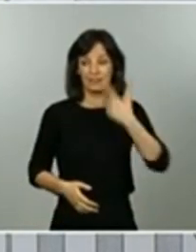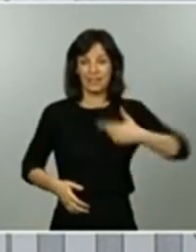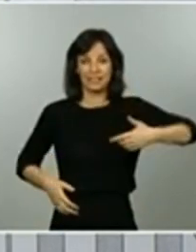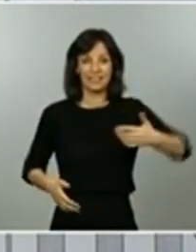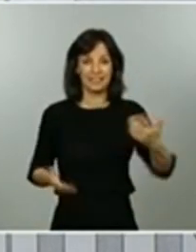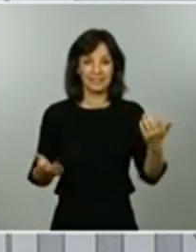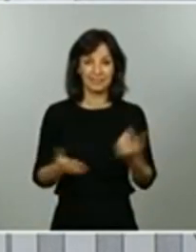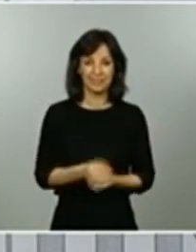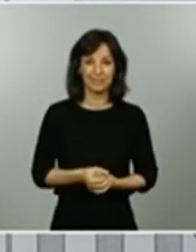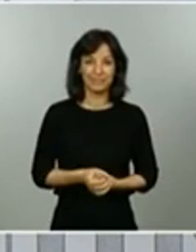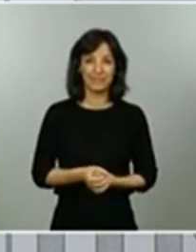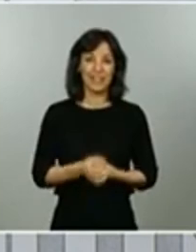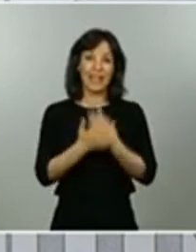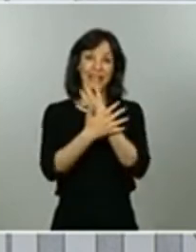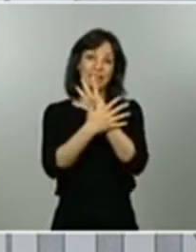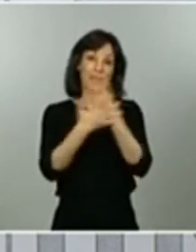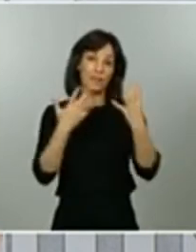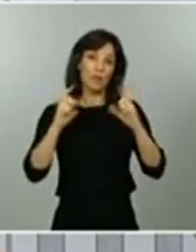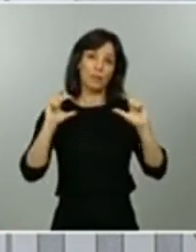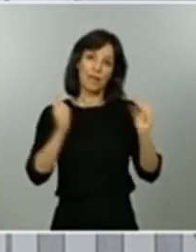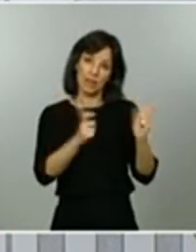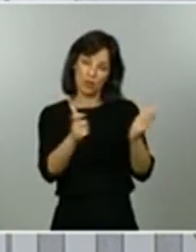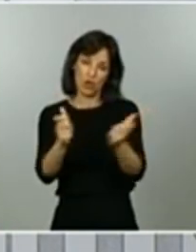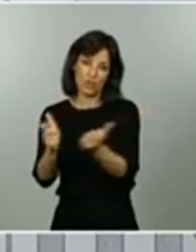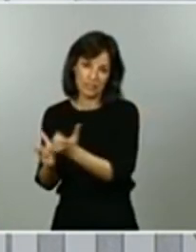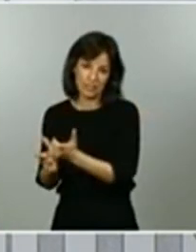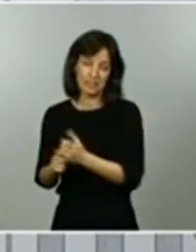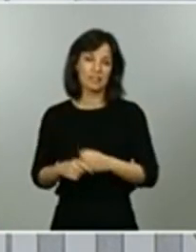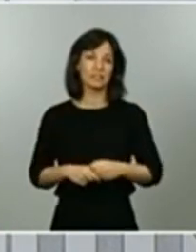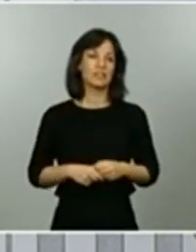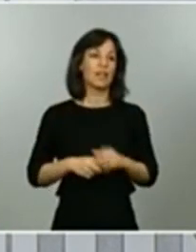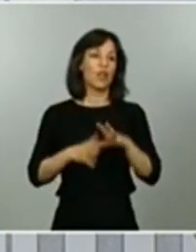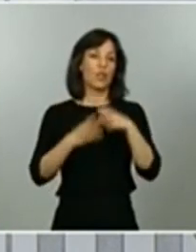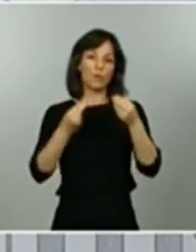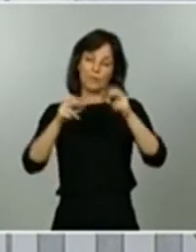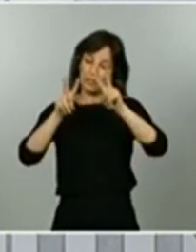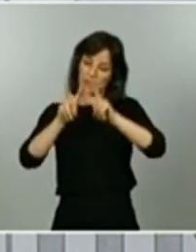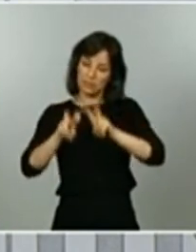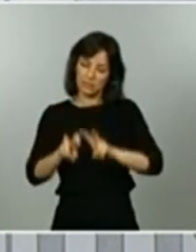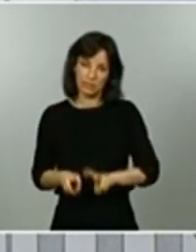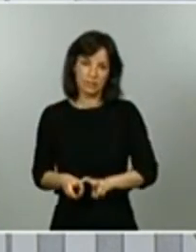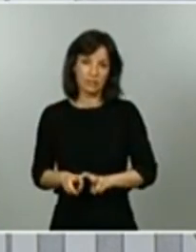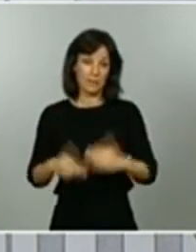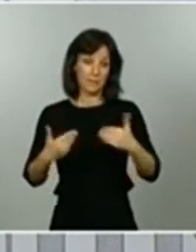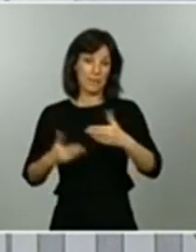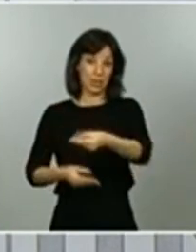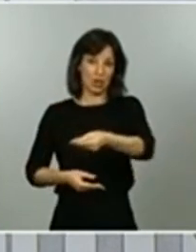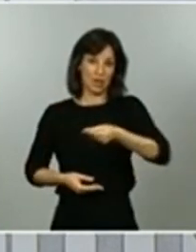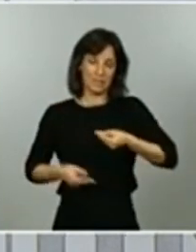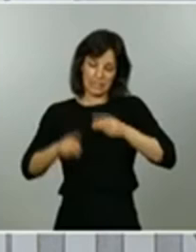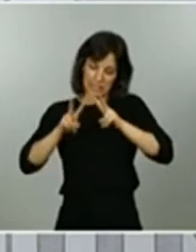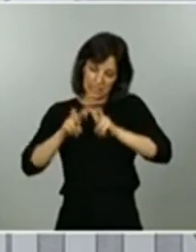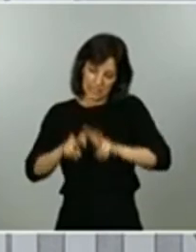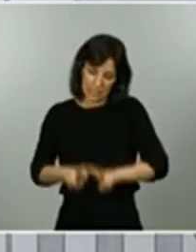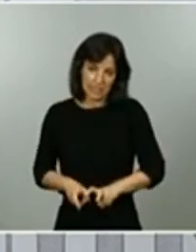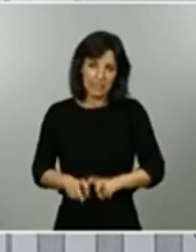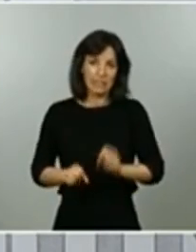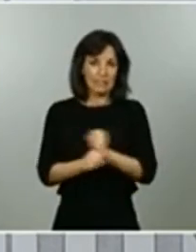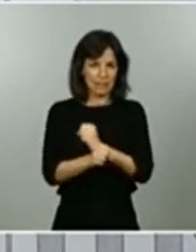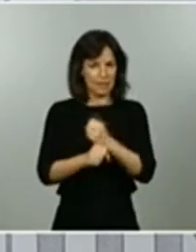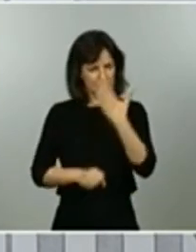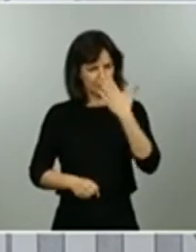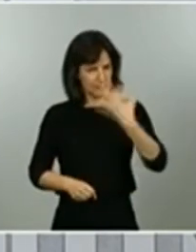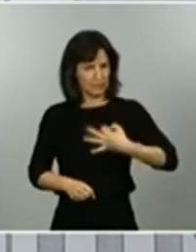19 reuniones bilaterales hemos tenido que estudiar una documentación que nos fue entregada el miércoles se ha trabajado créanme con mucha